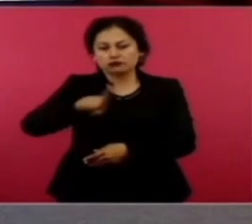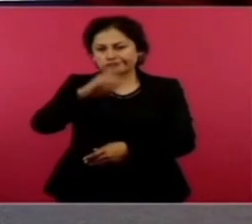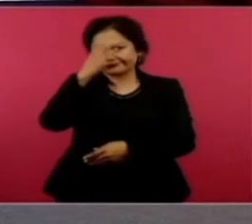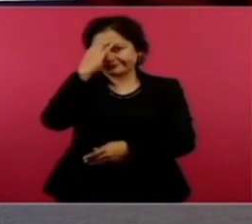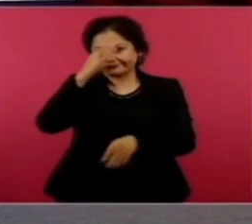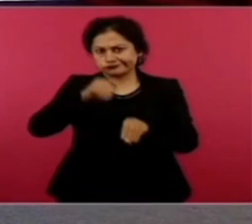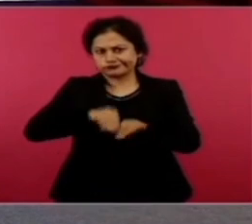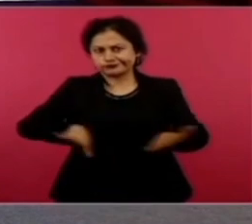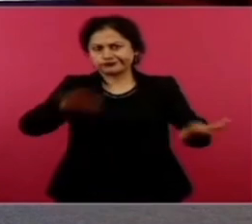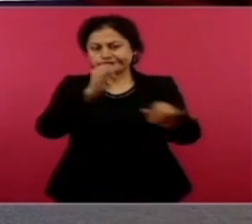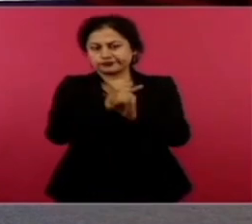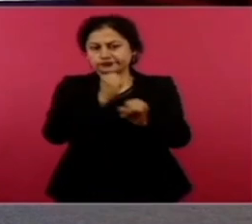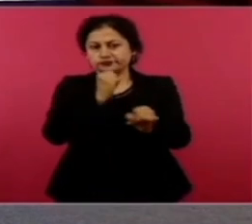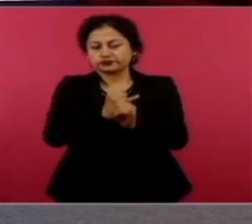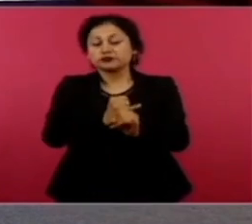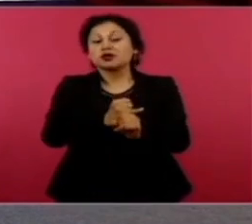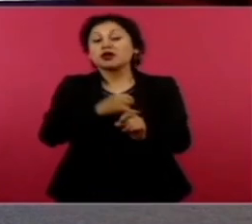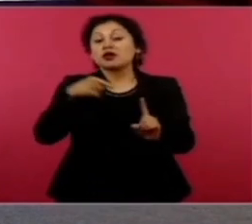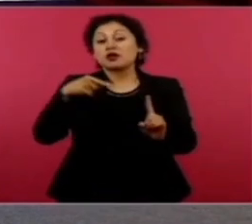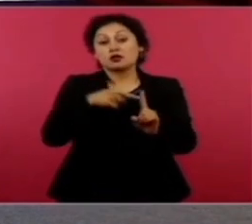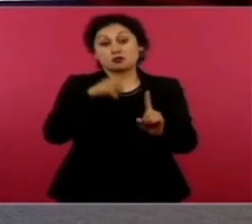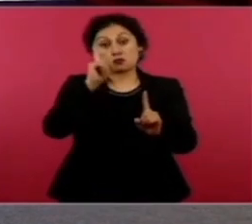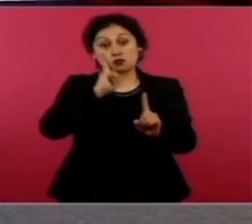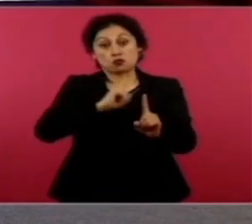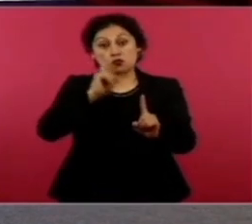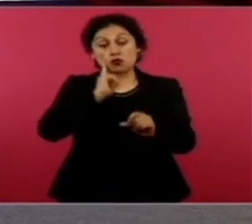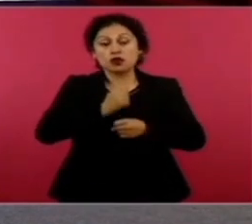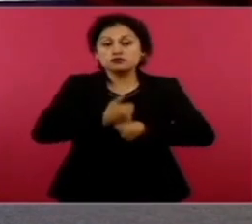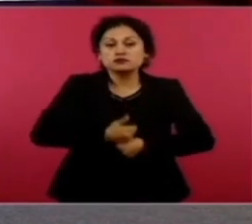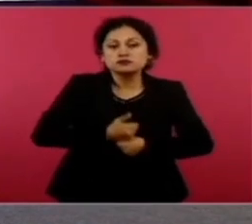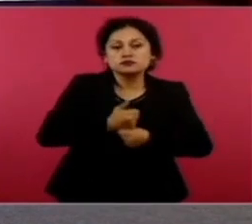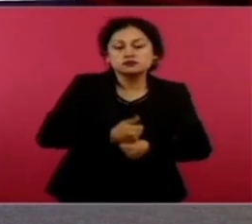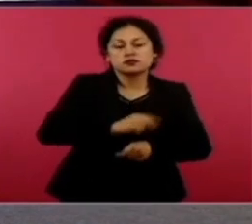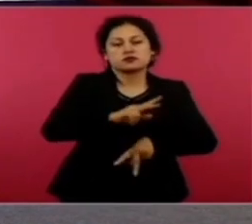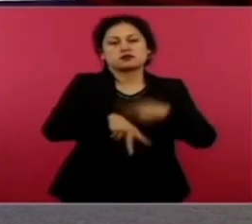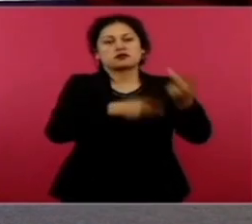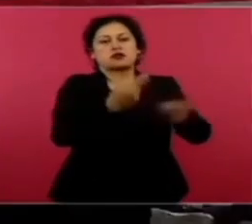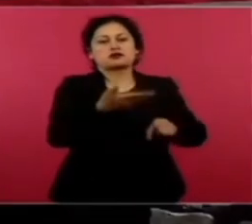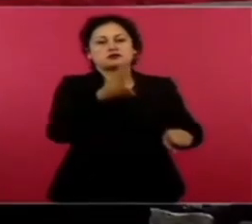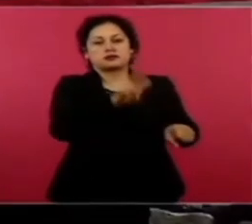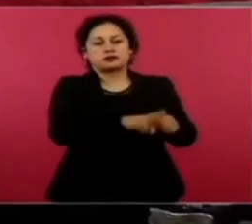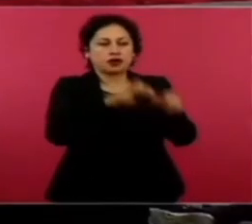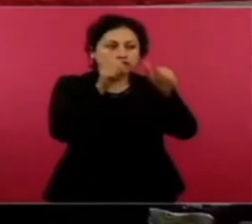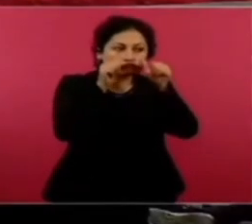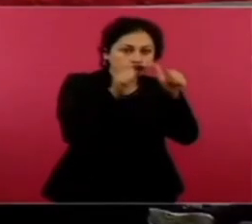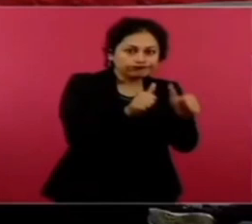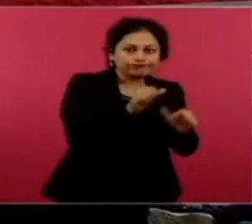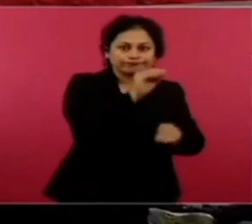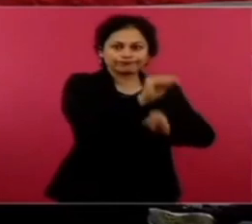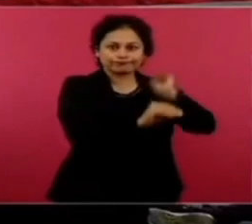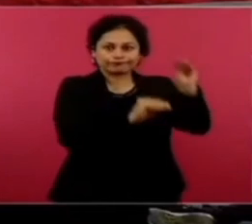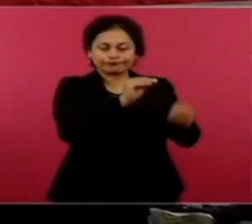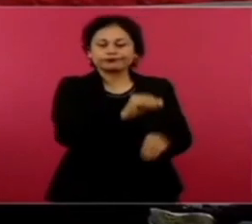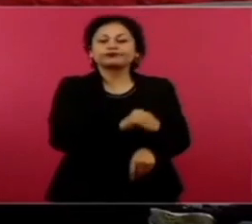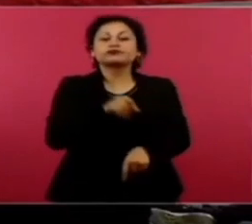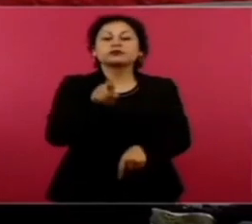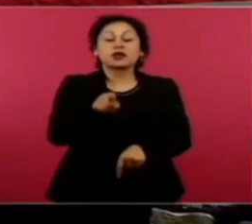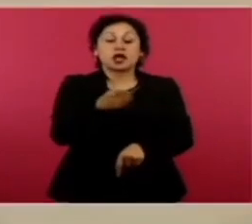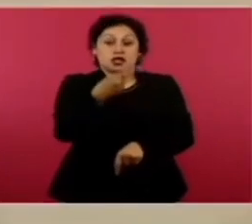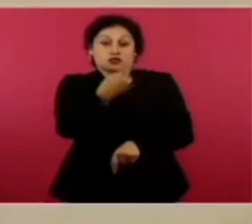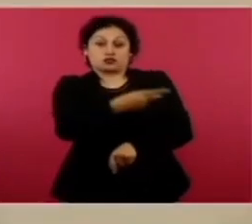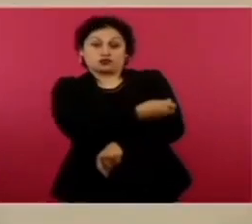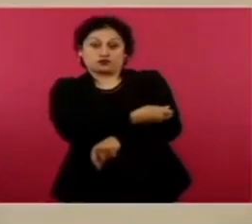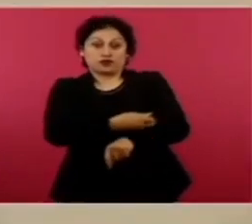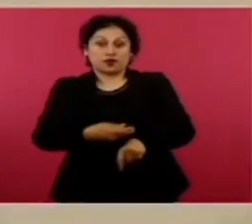sociales. De acuerdo con las investigaciones, Uriel N. en su calidad de fiscal realizó declaraciones públicas en forma